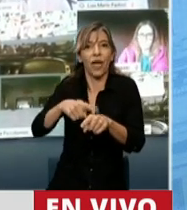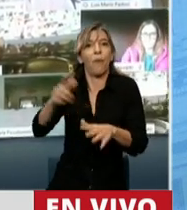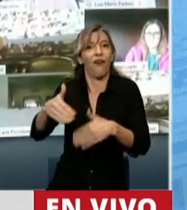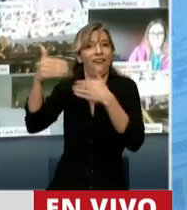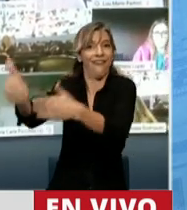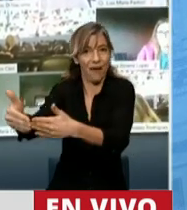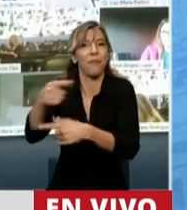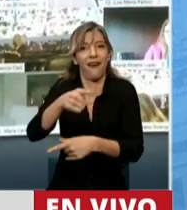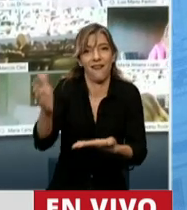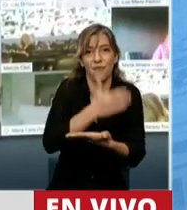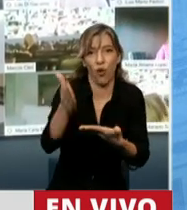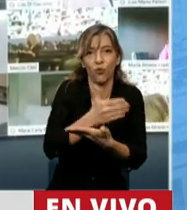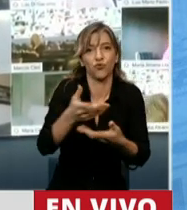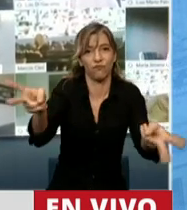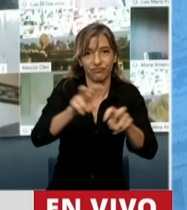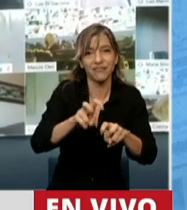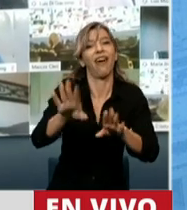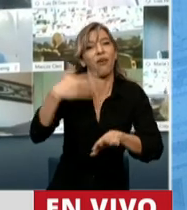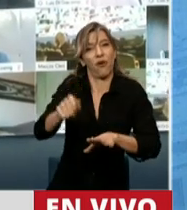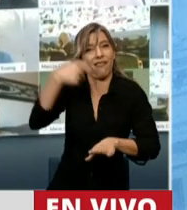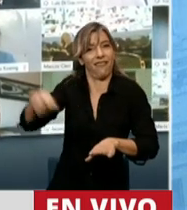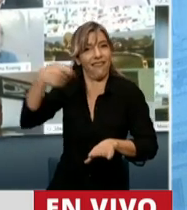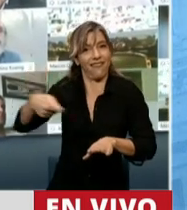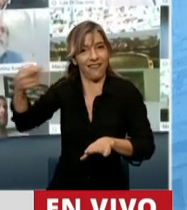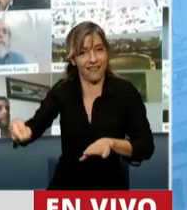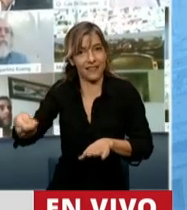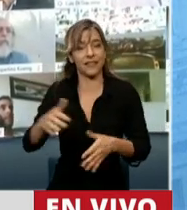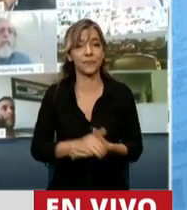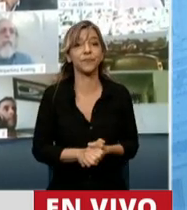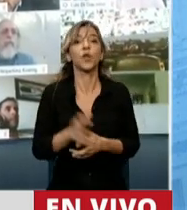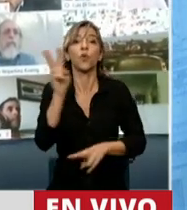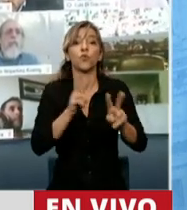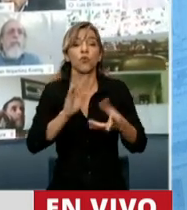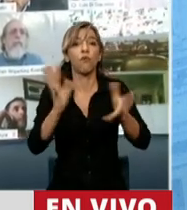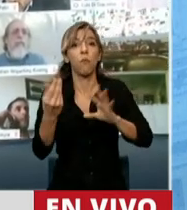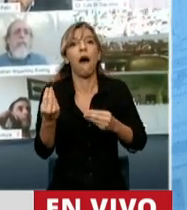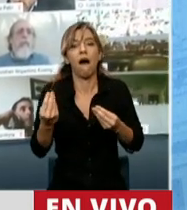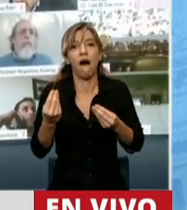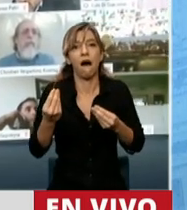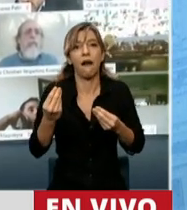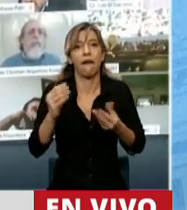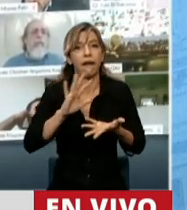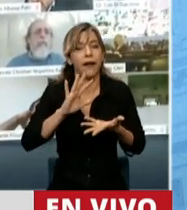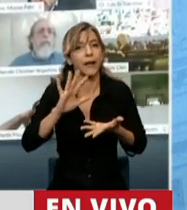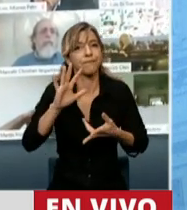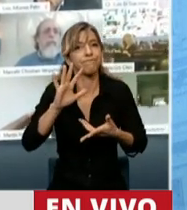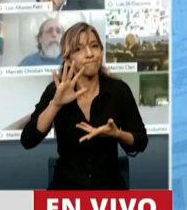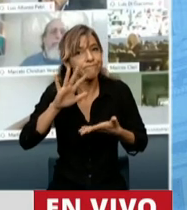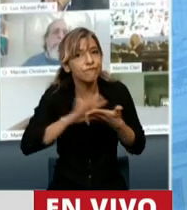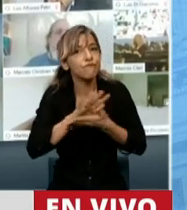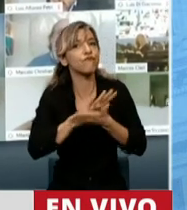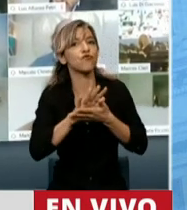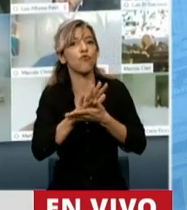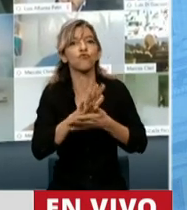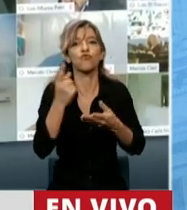productiva. Impulsamos escenarios y facilidades para la renegociación. Nos ha concursos preventivos para